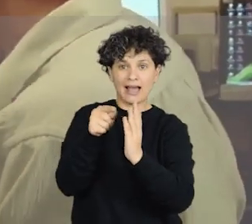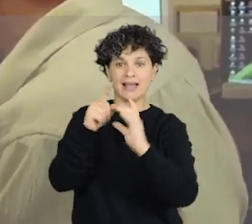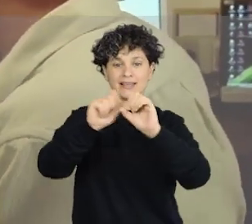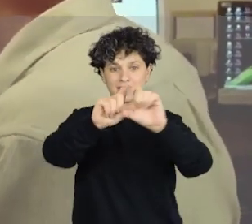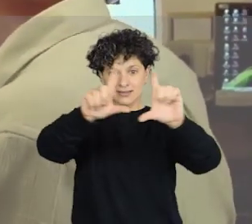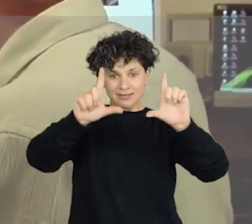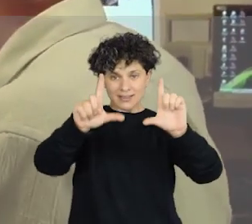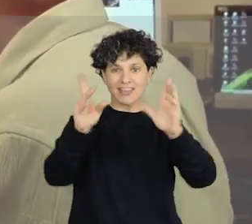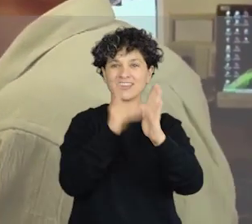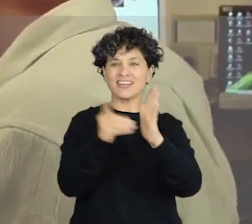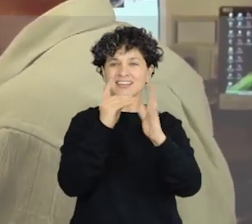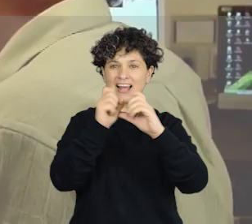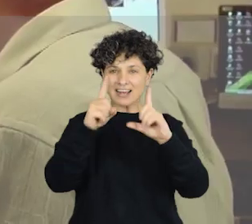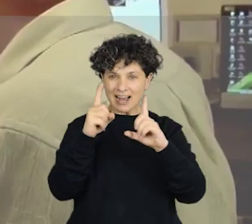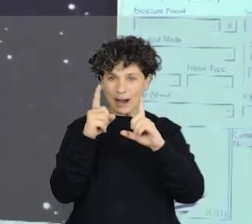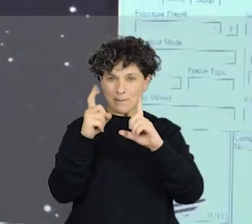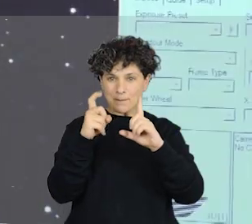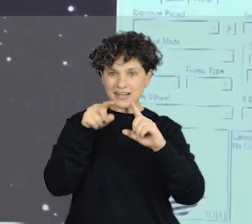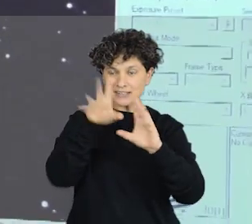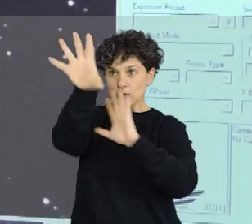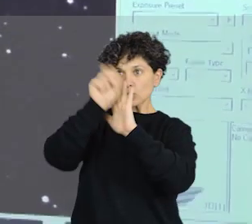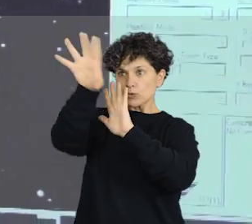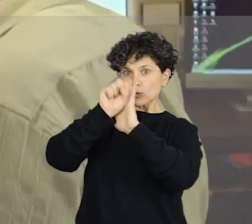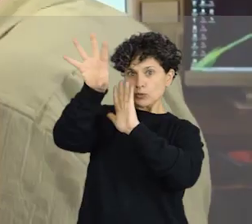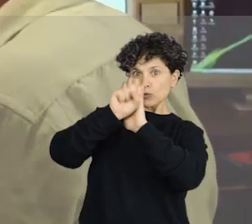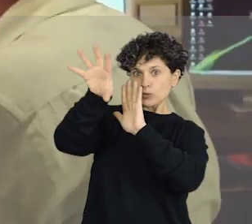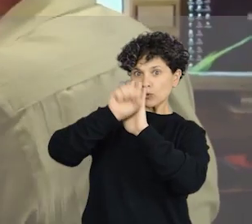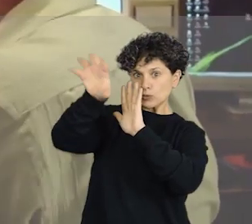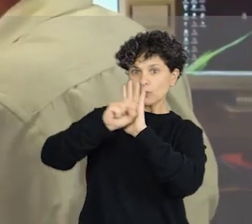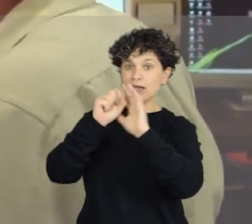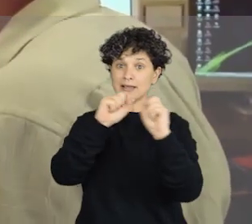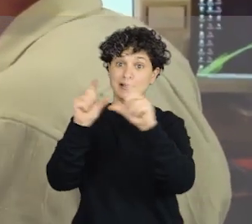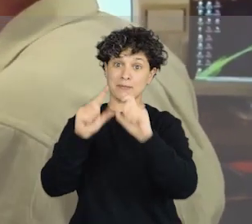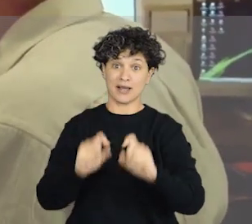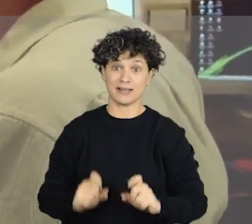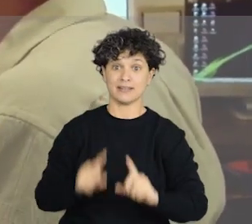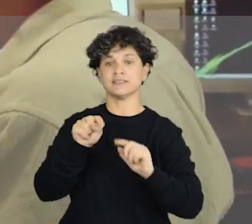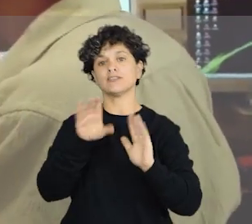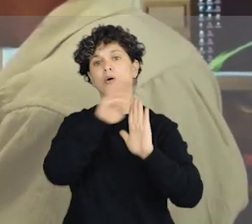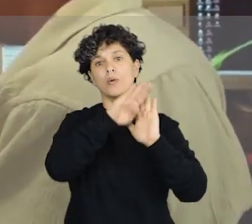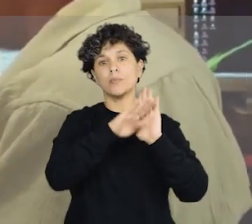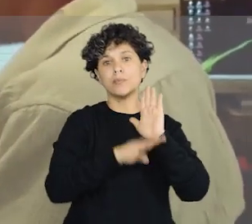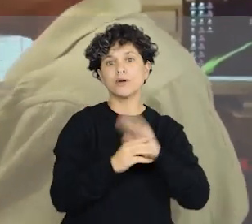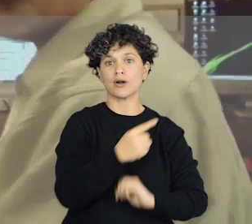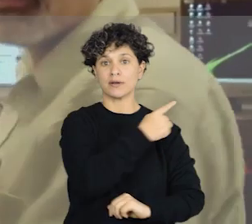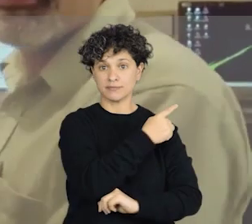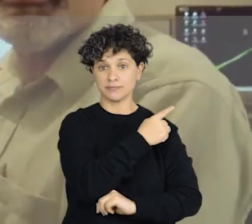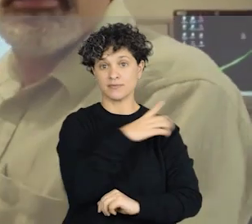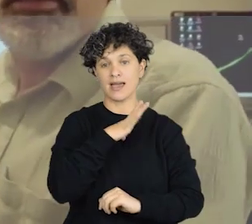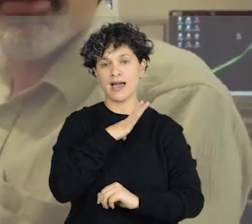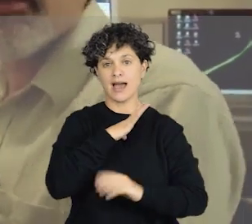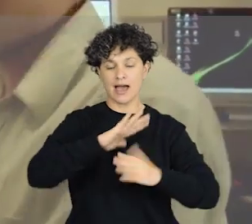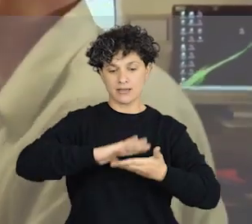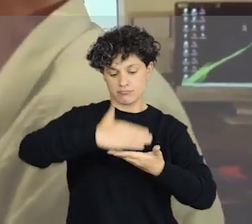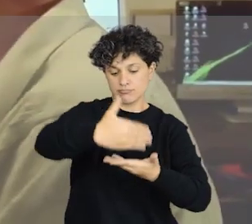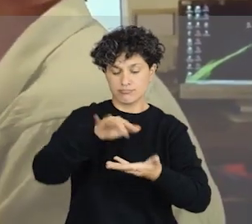Lo hacemos con este programa. Aquí tenemos la forma de control y podemos tomar una secuencia de imágenes como, por ejemplo, la que se muestra aquí,